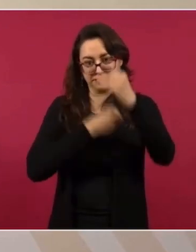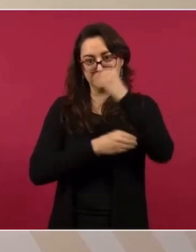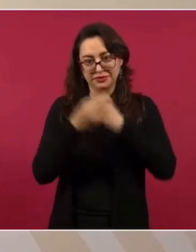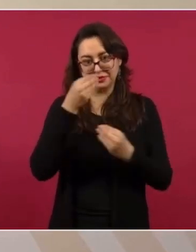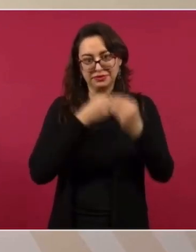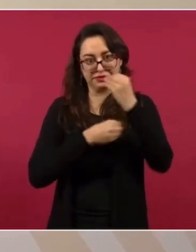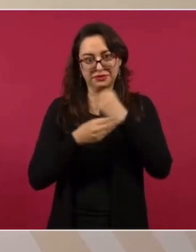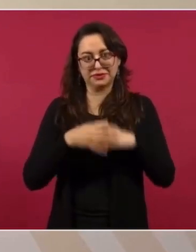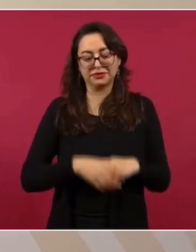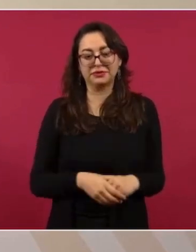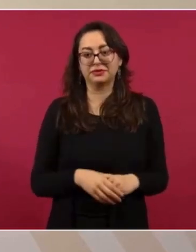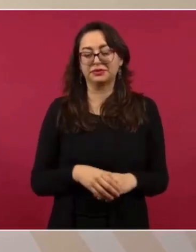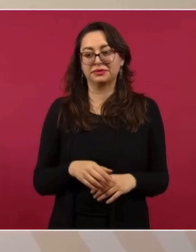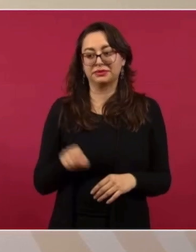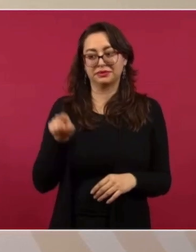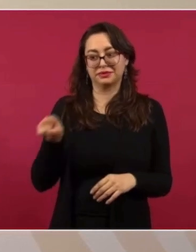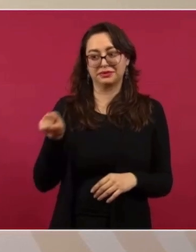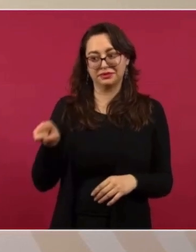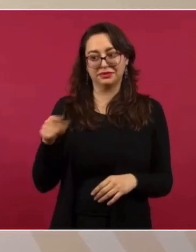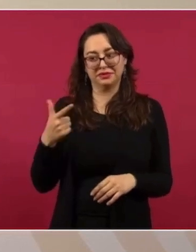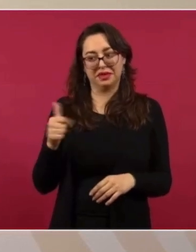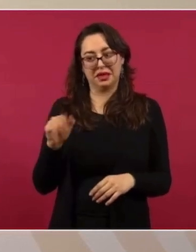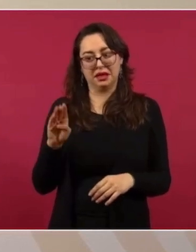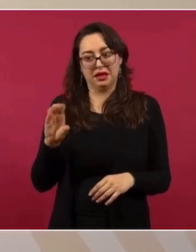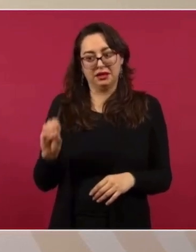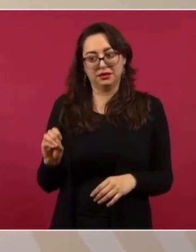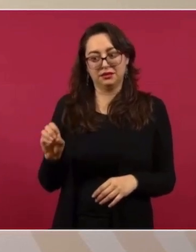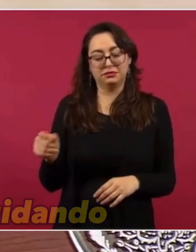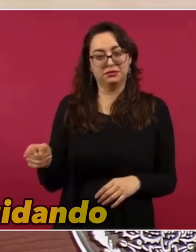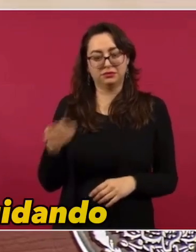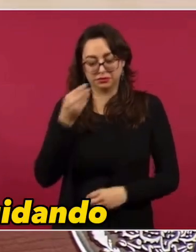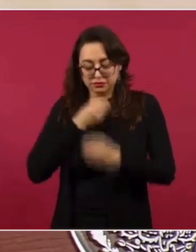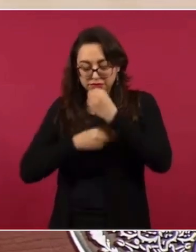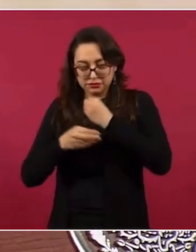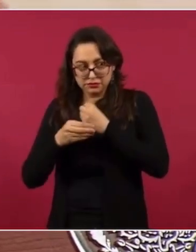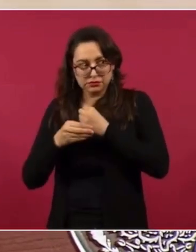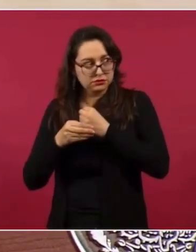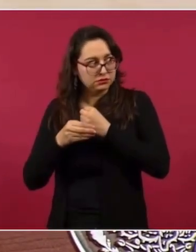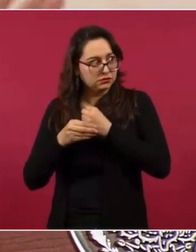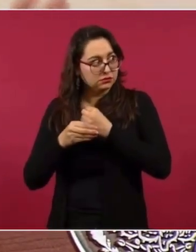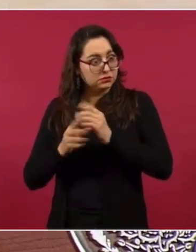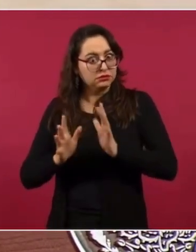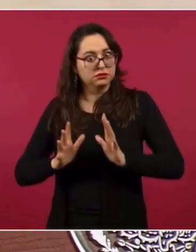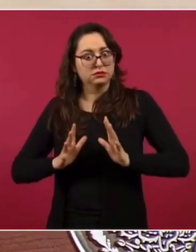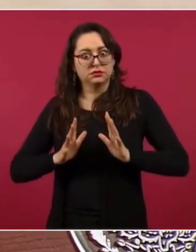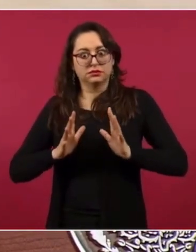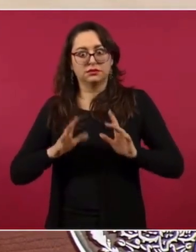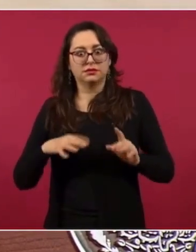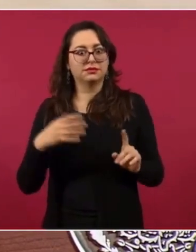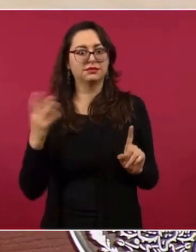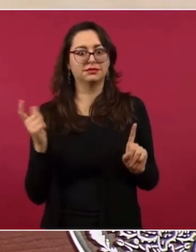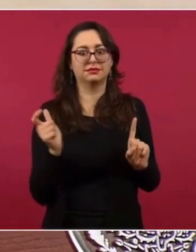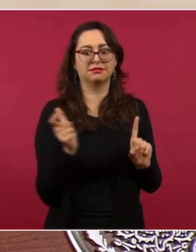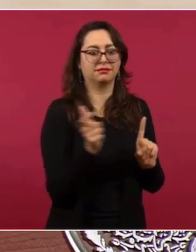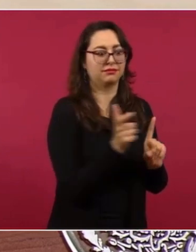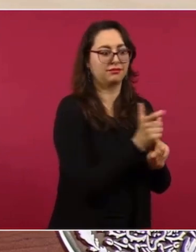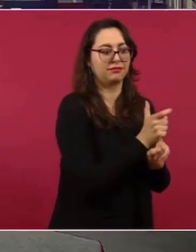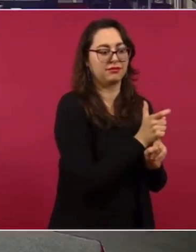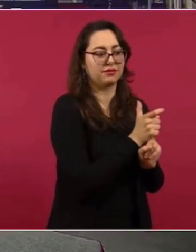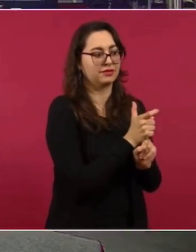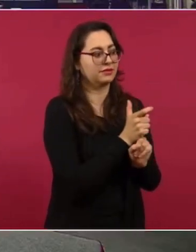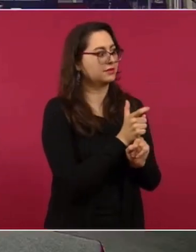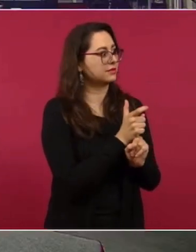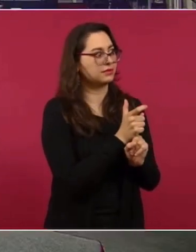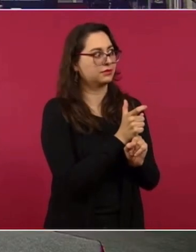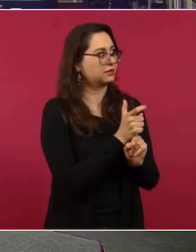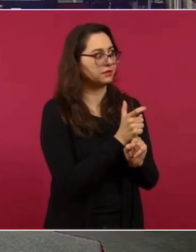Y dice este Gabo que no pudo cenar porque estaba nada más cuidando a Graham porque iba